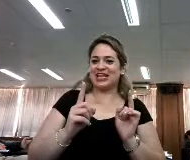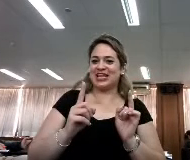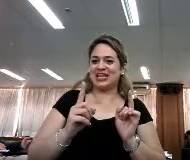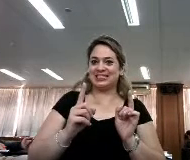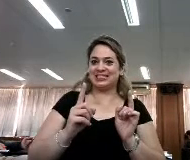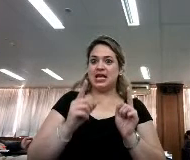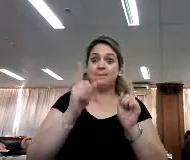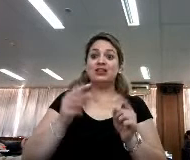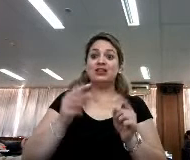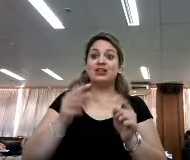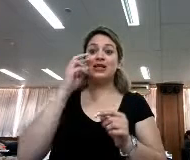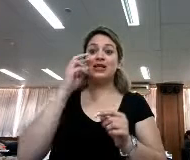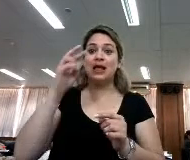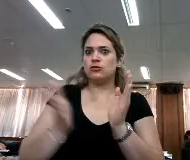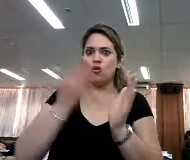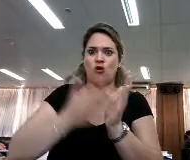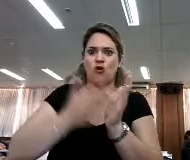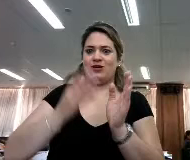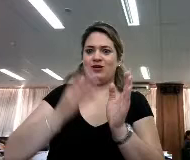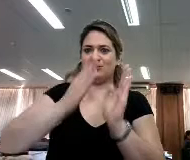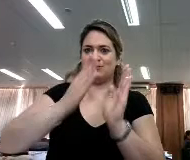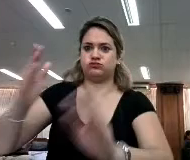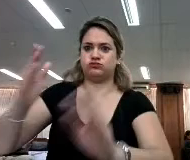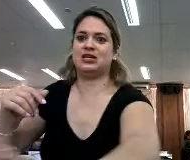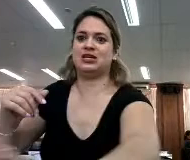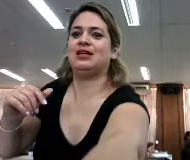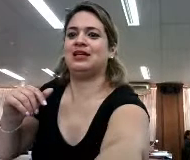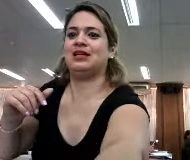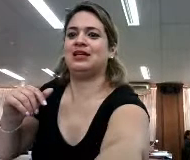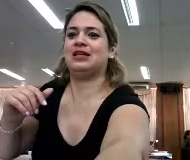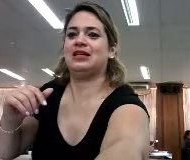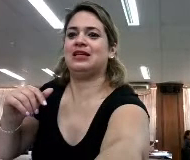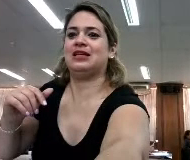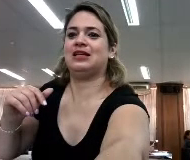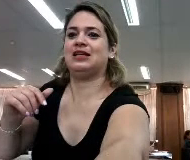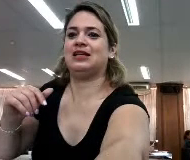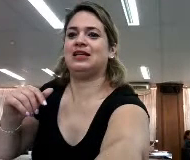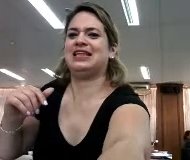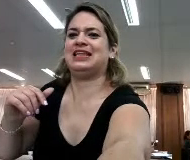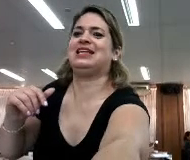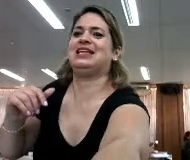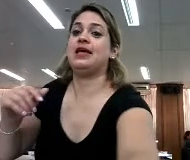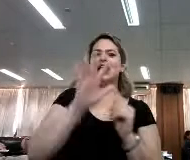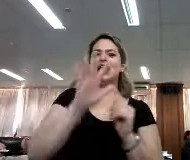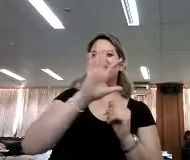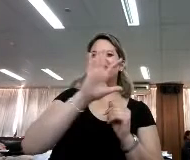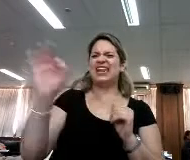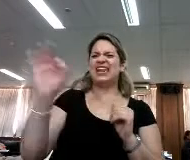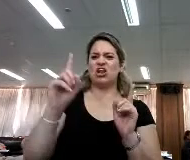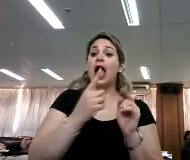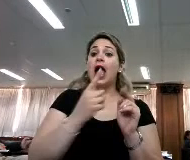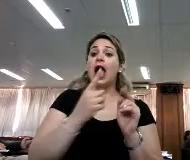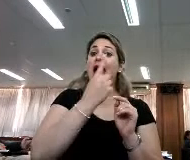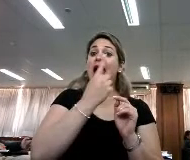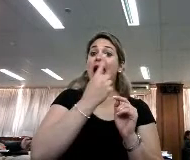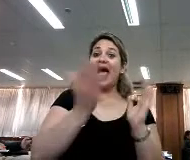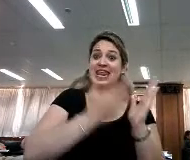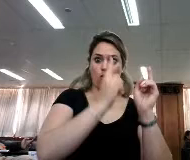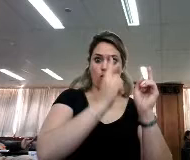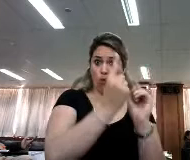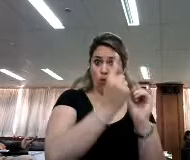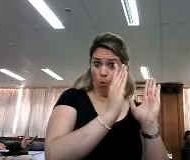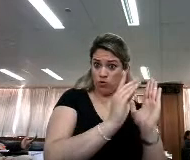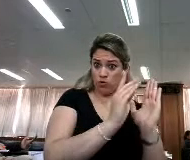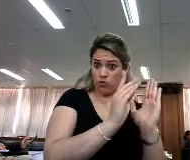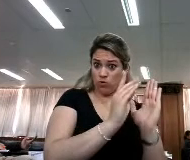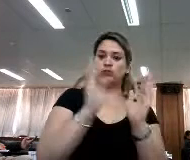leyendo sagas y sagas de 500, sea, no una saga de 500 en total, cada libro, cada entrega